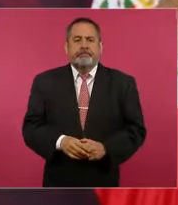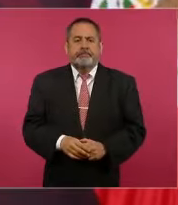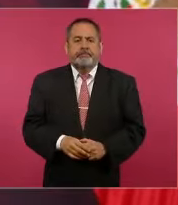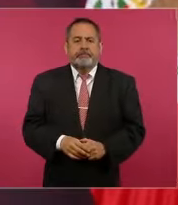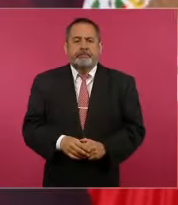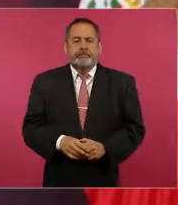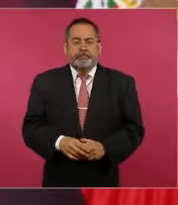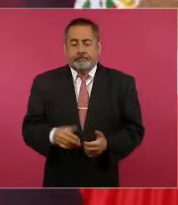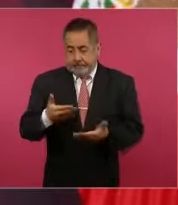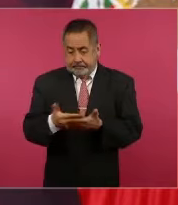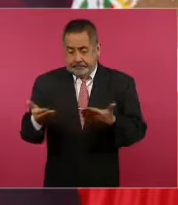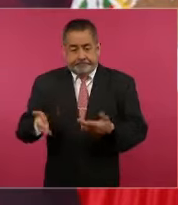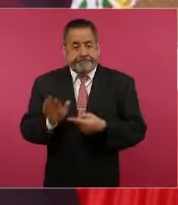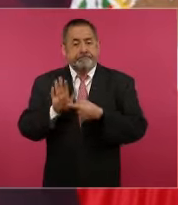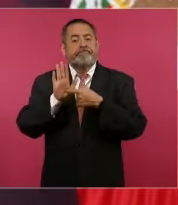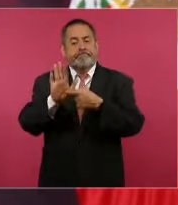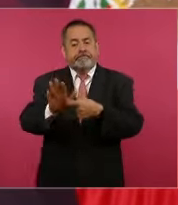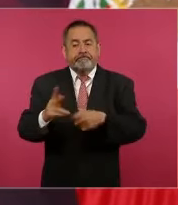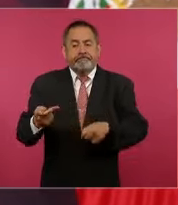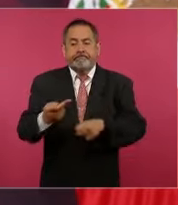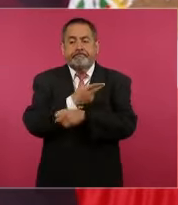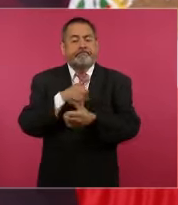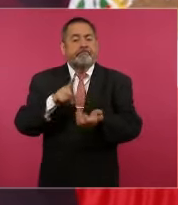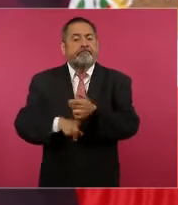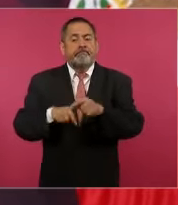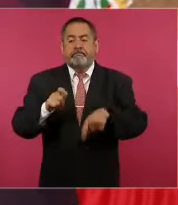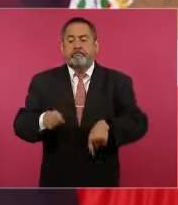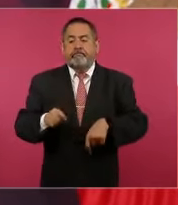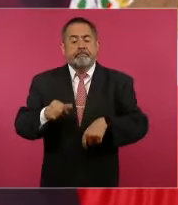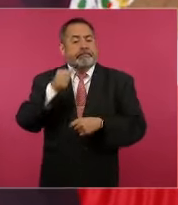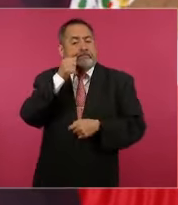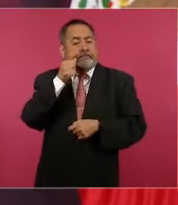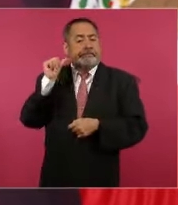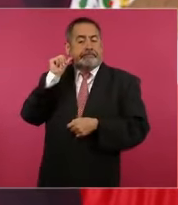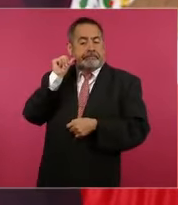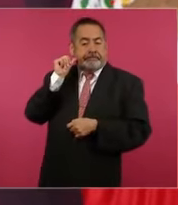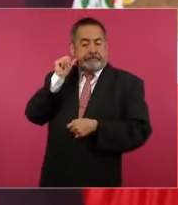Ahora les voy a dar a conocer el resultado de ayer.